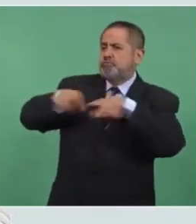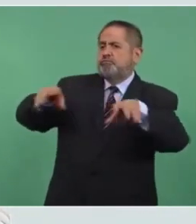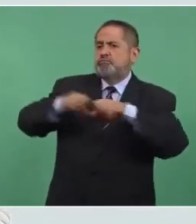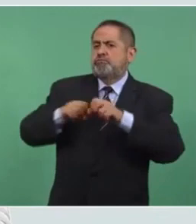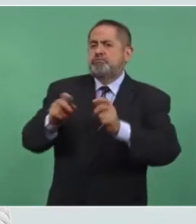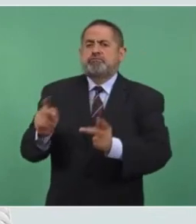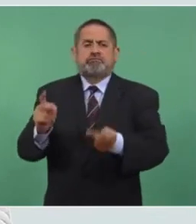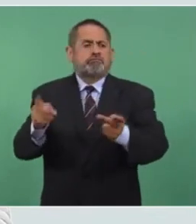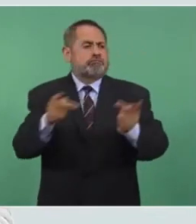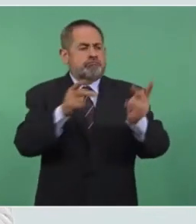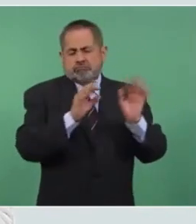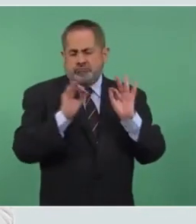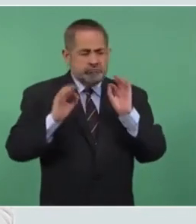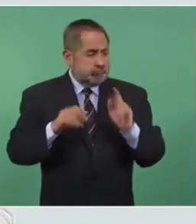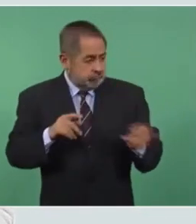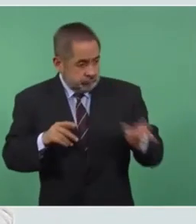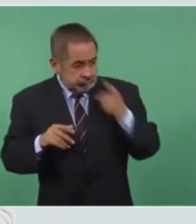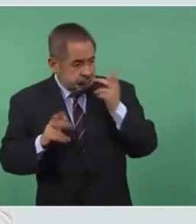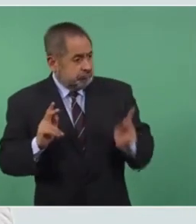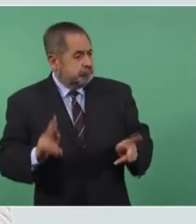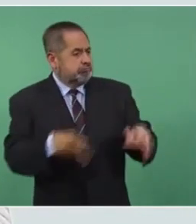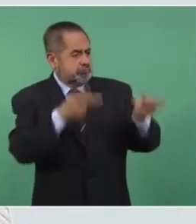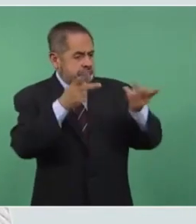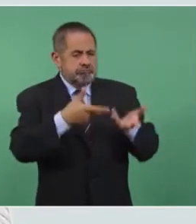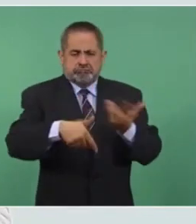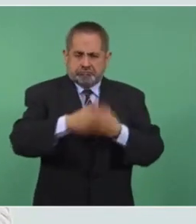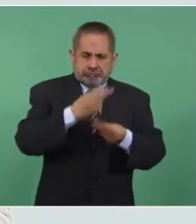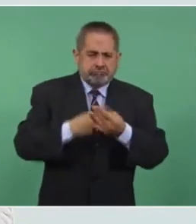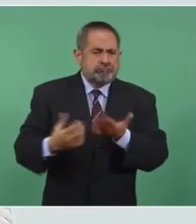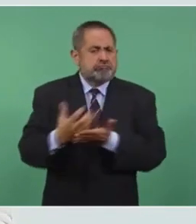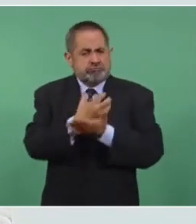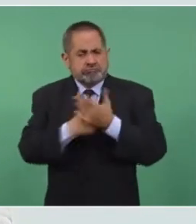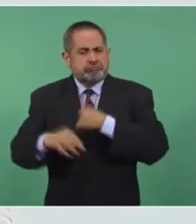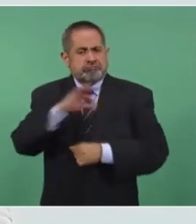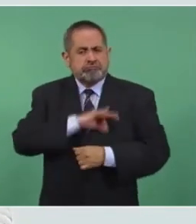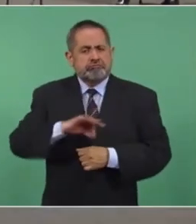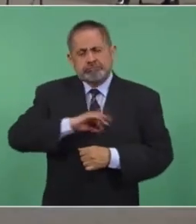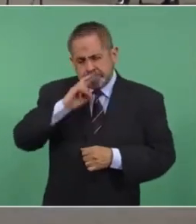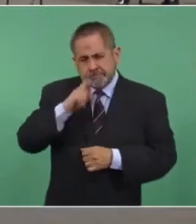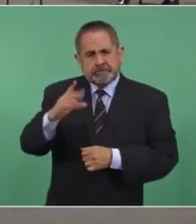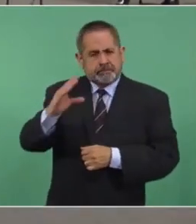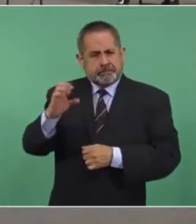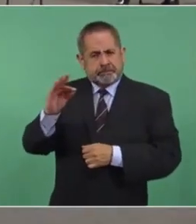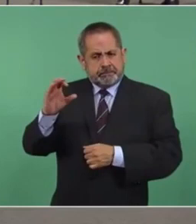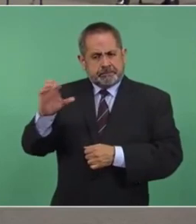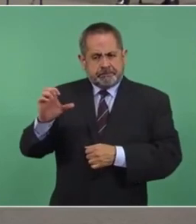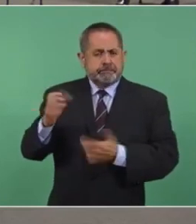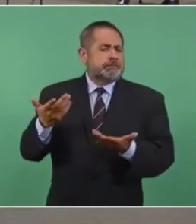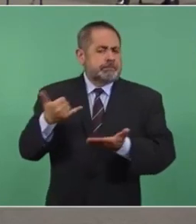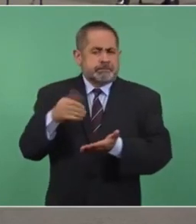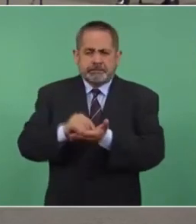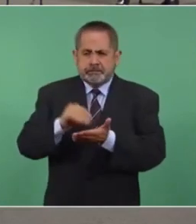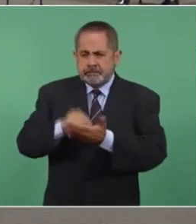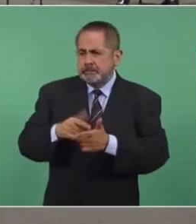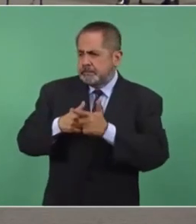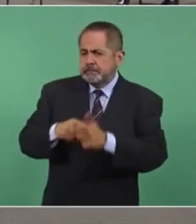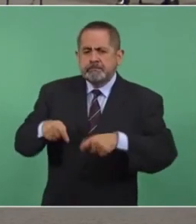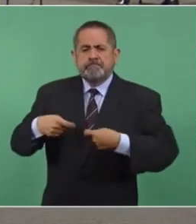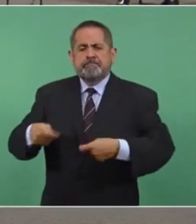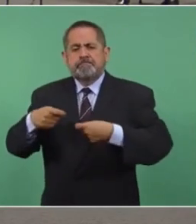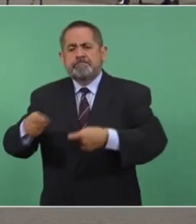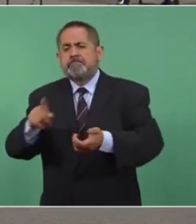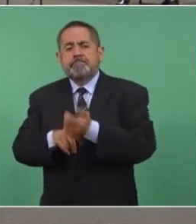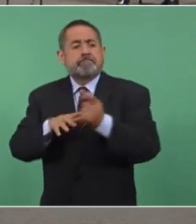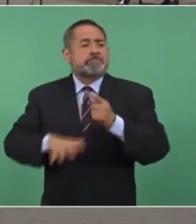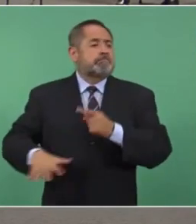electricidad producida y obtener mayores ingresos. Asimismo, seguirá garantizando llevar a los